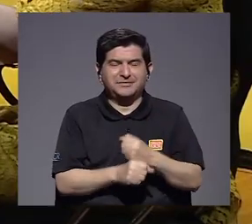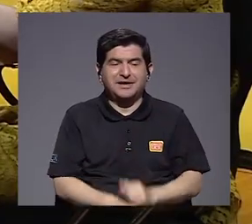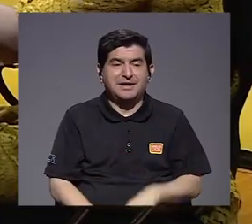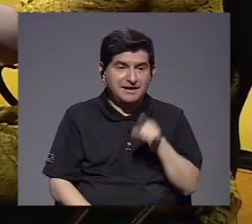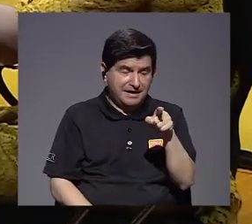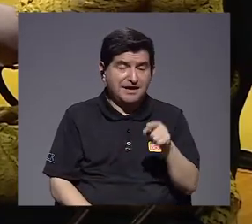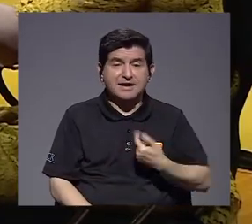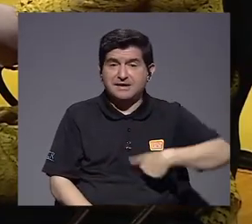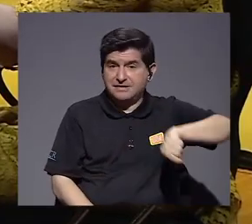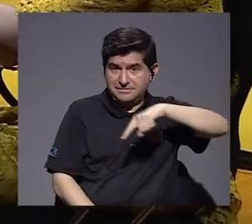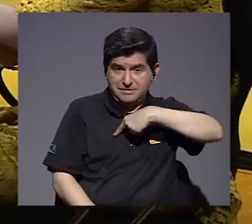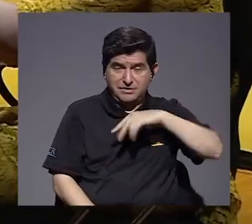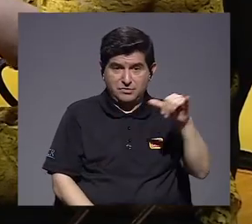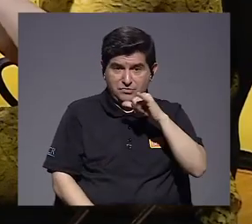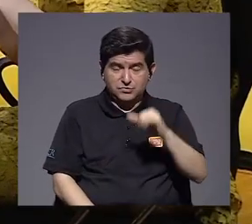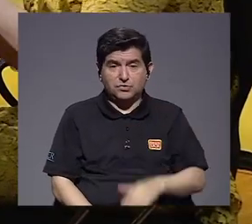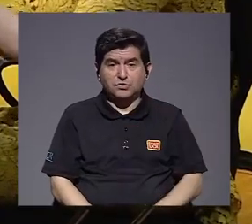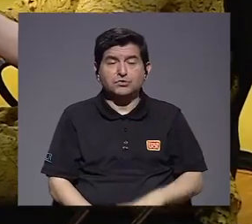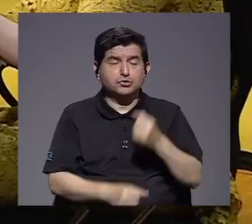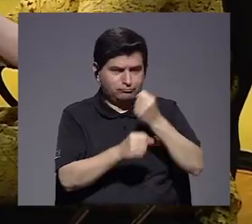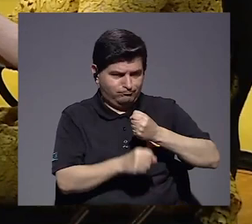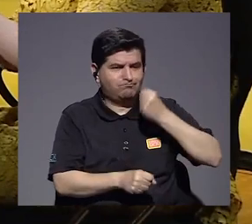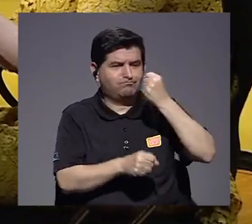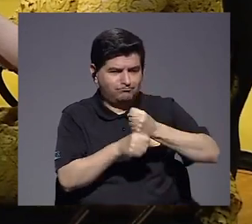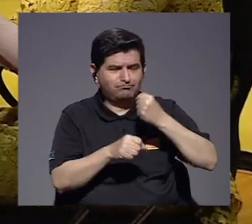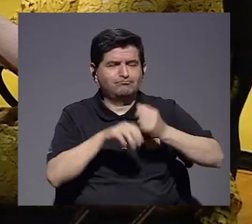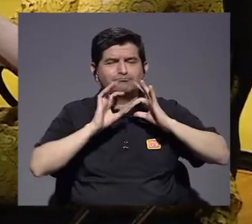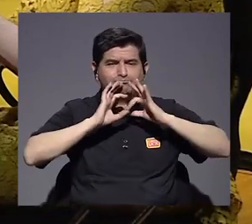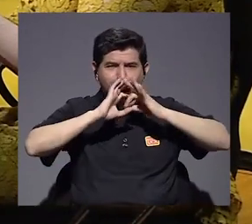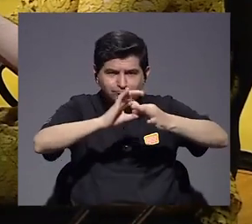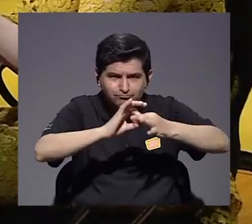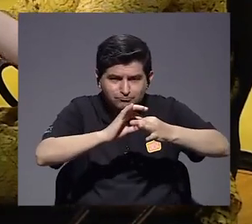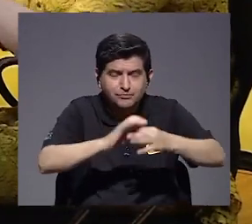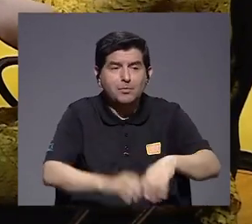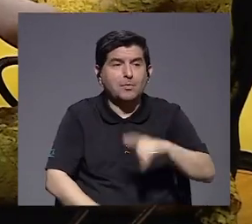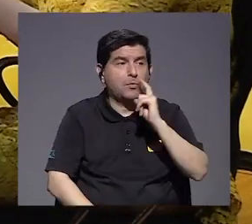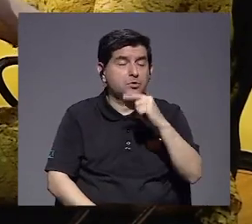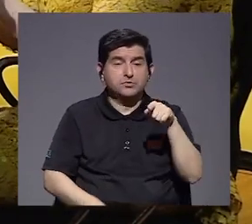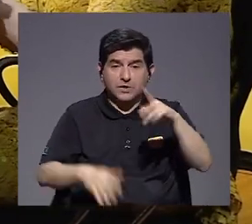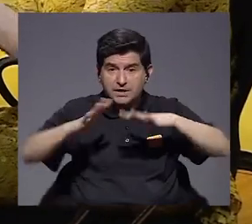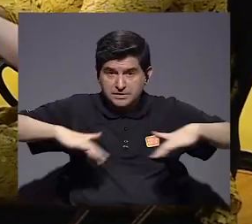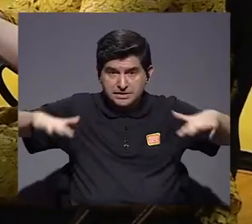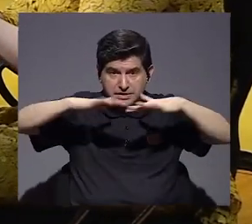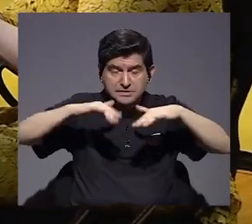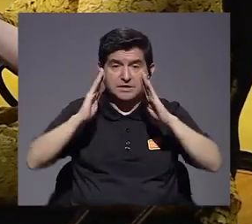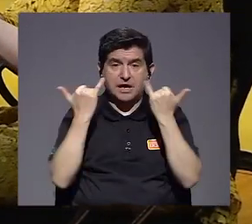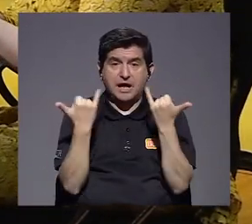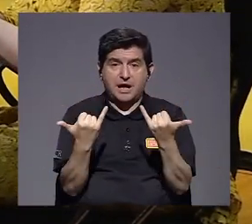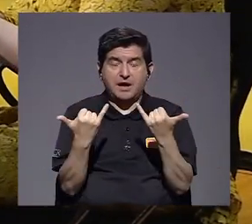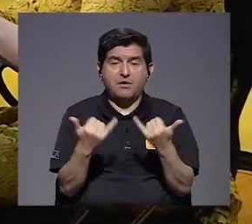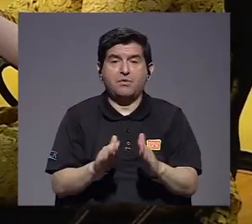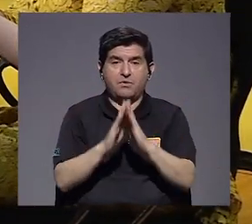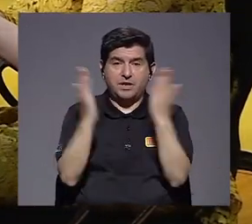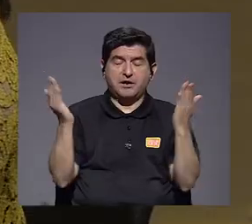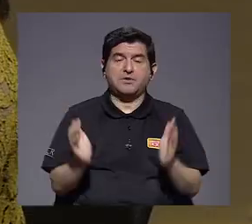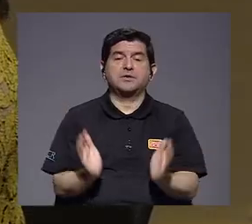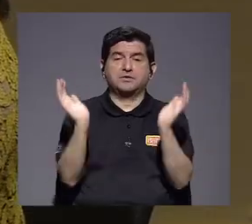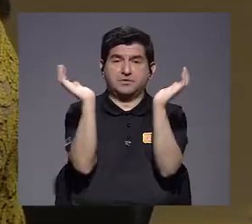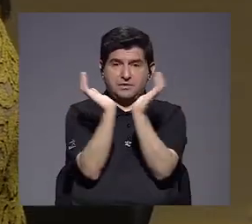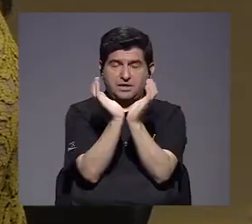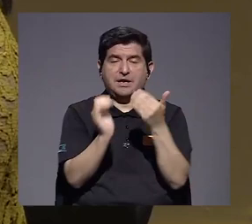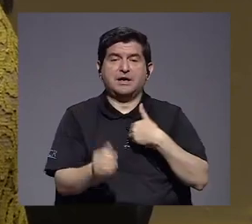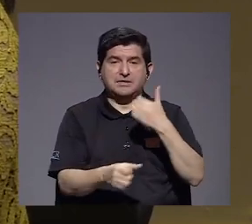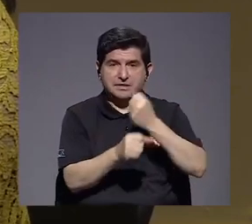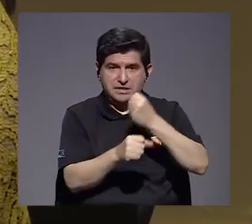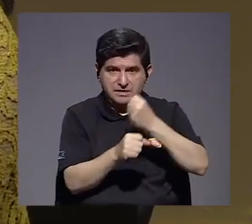es un tema que deberíamos estar también, en el que estamos trabajando de manera conjunta. Por suerte en este ámbito que se abrió ahora con la caja para poder